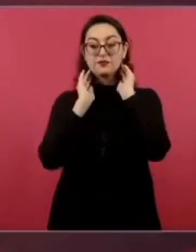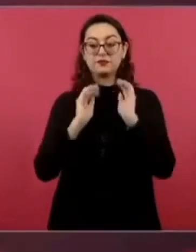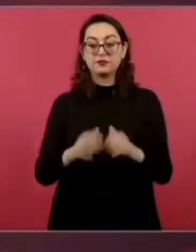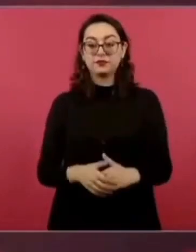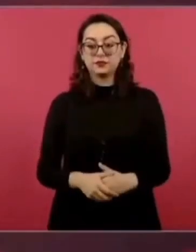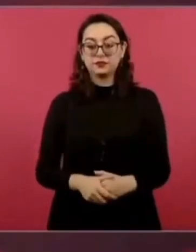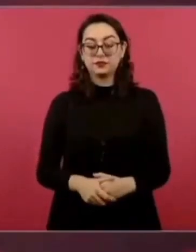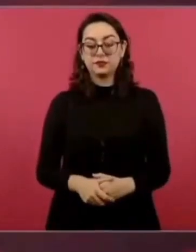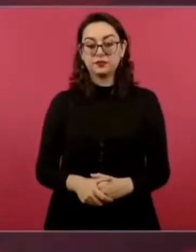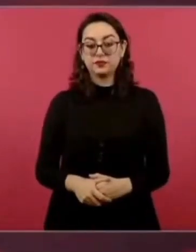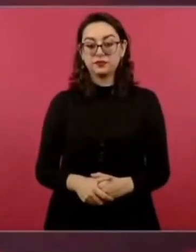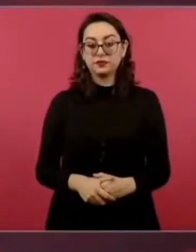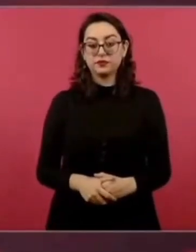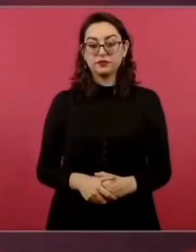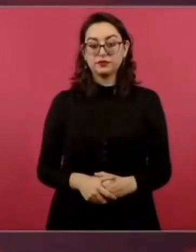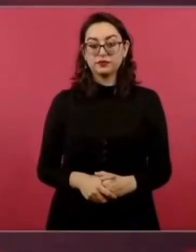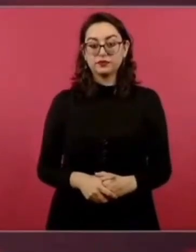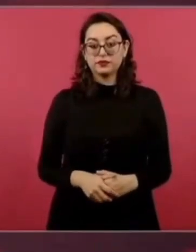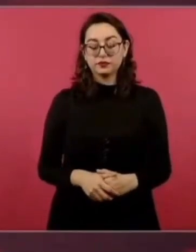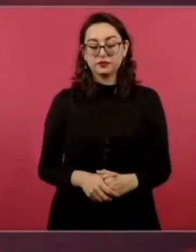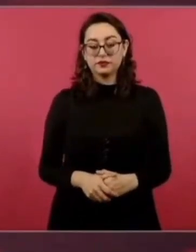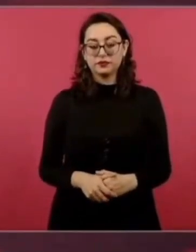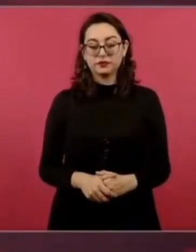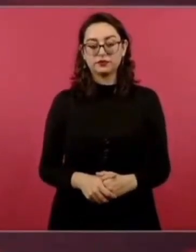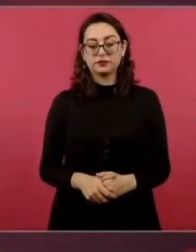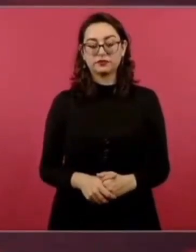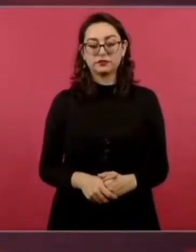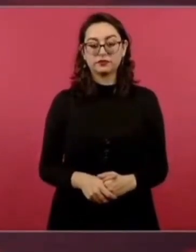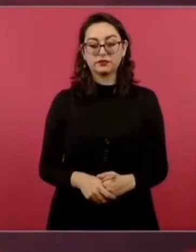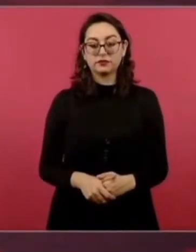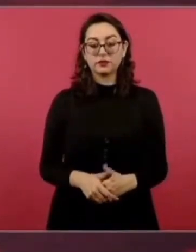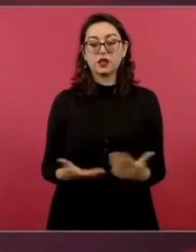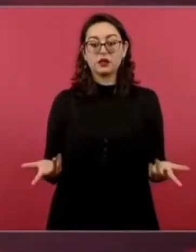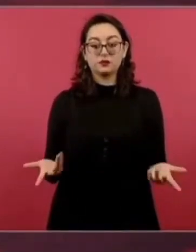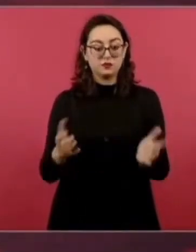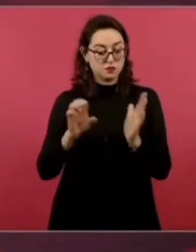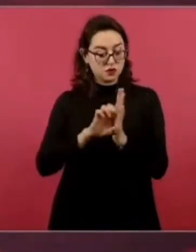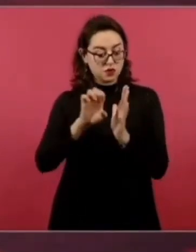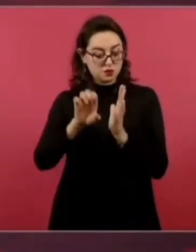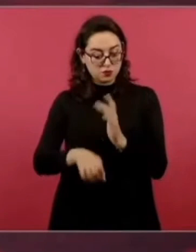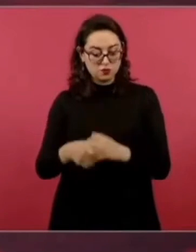Rogelio Ramírez de la O, tiene el encargo